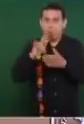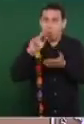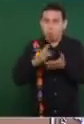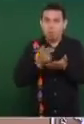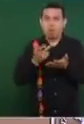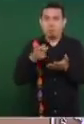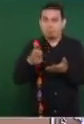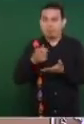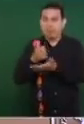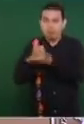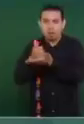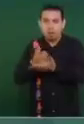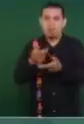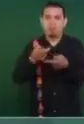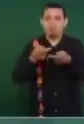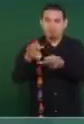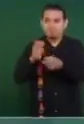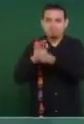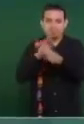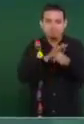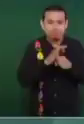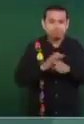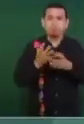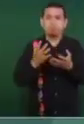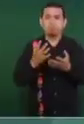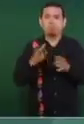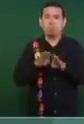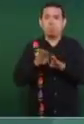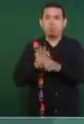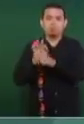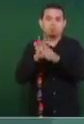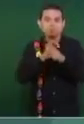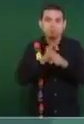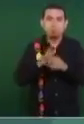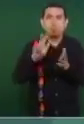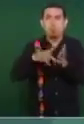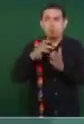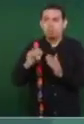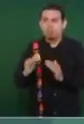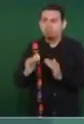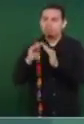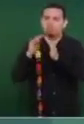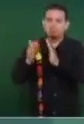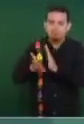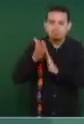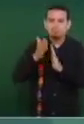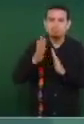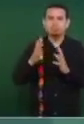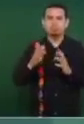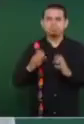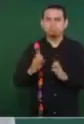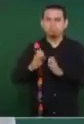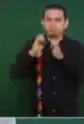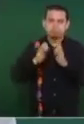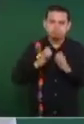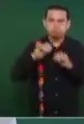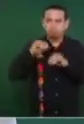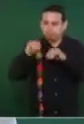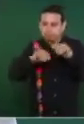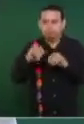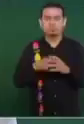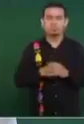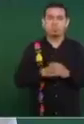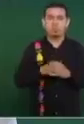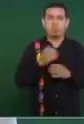a esta zona. Hoy, de todas formas, vamos a visitar tres comunidades.